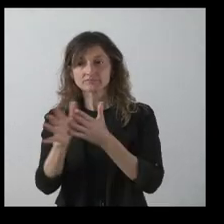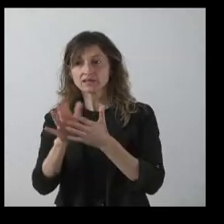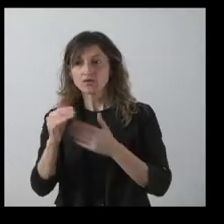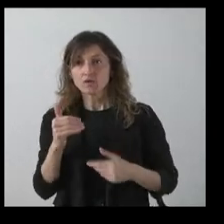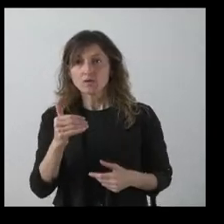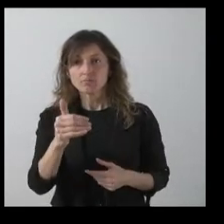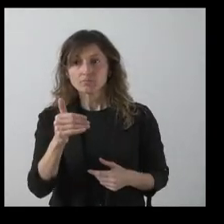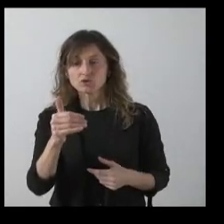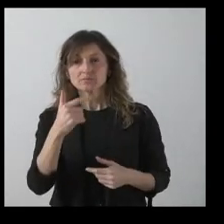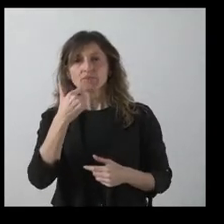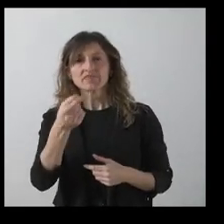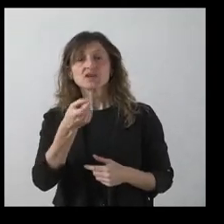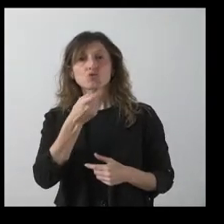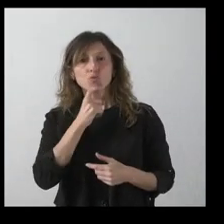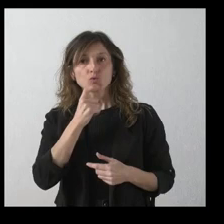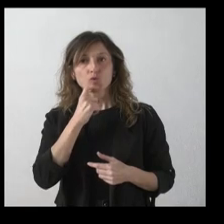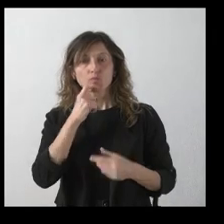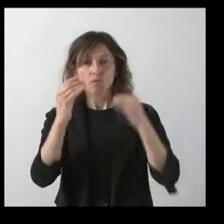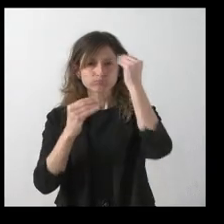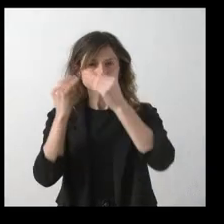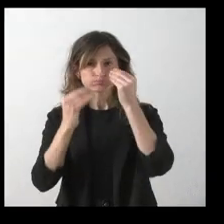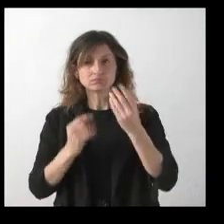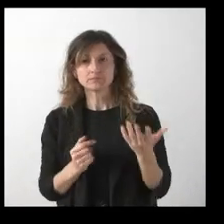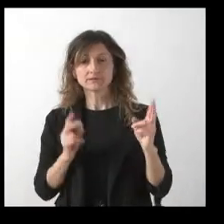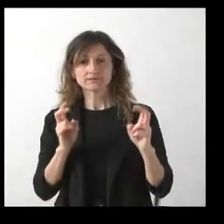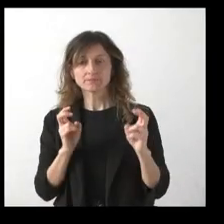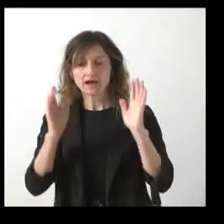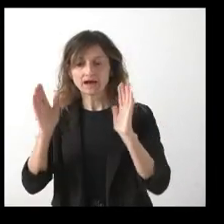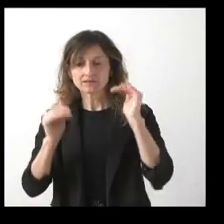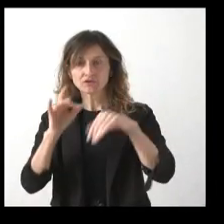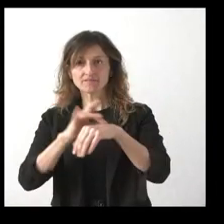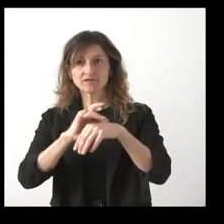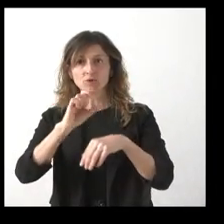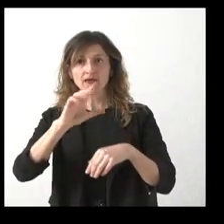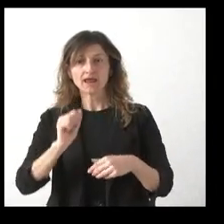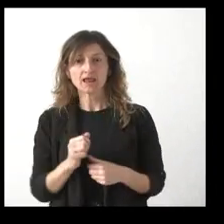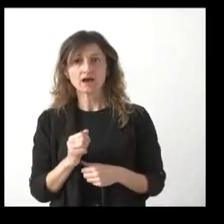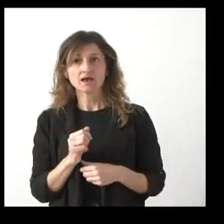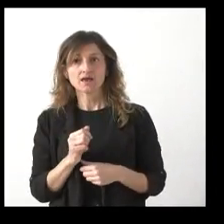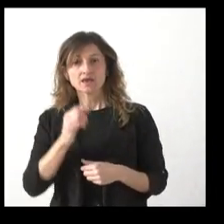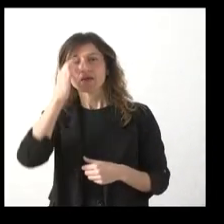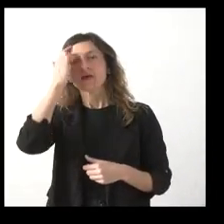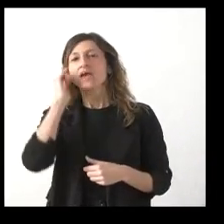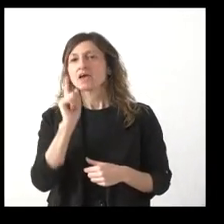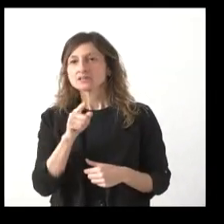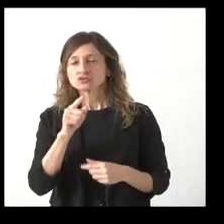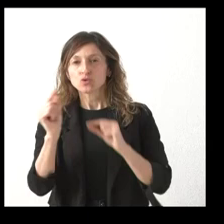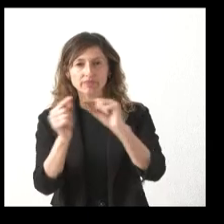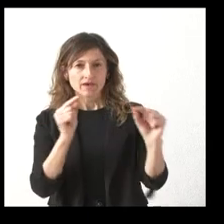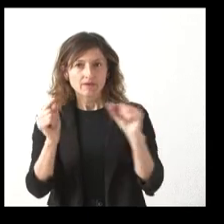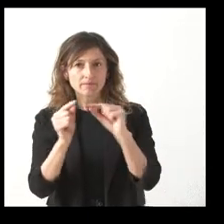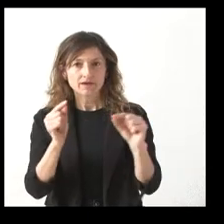próximamente iban a decir cómo pensaban ellos atender a los enfermos de ELA. Yo no sé si eso ha sido objeto de debate